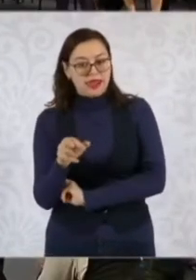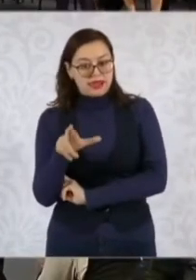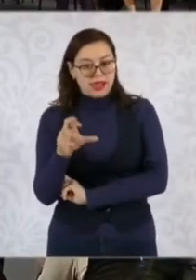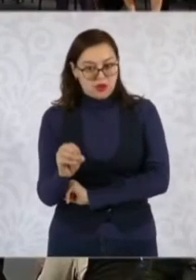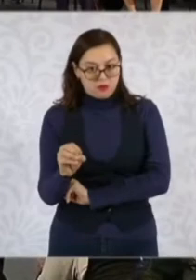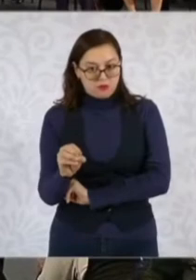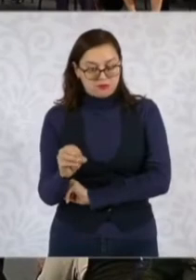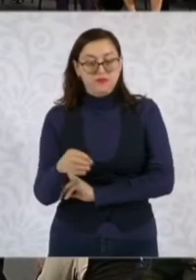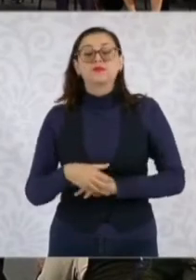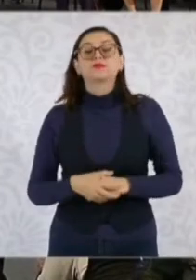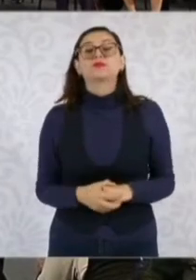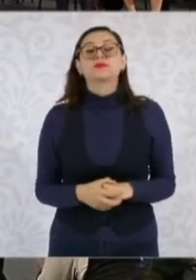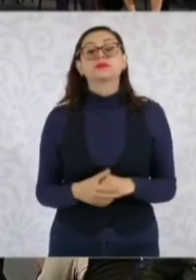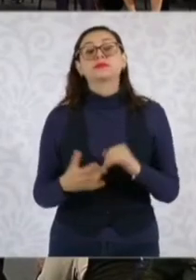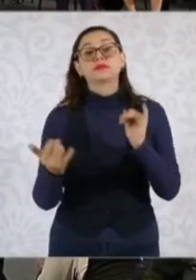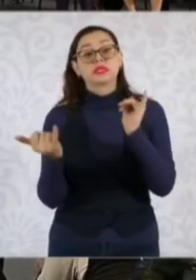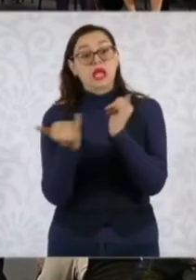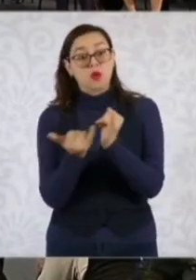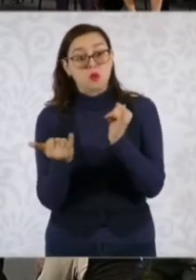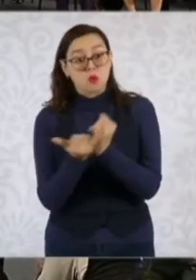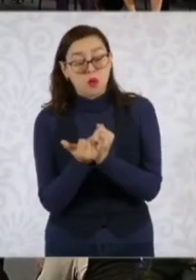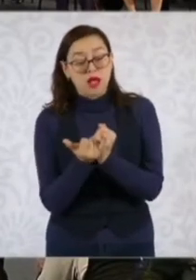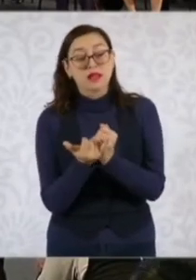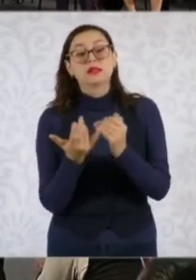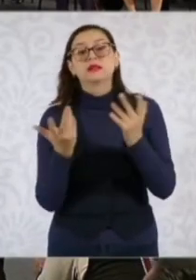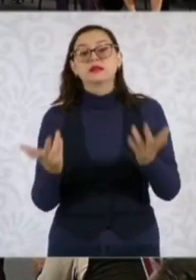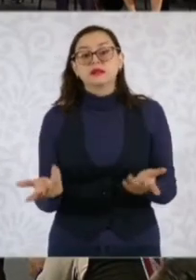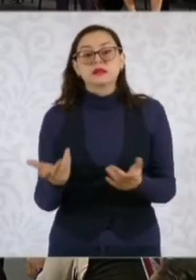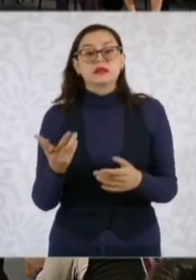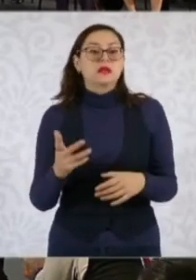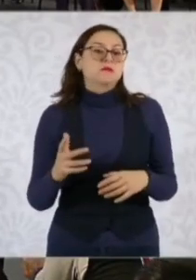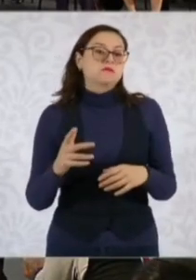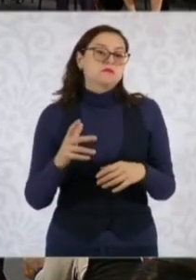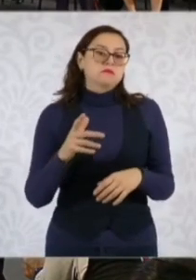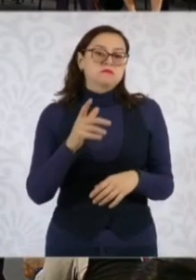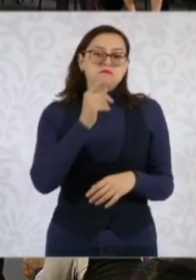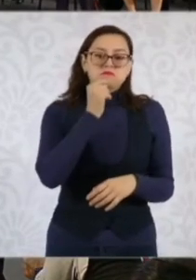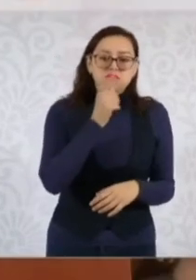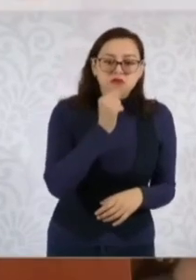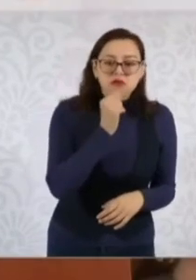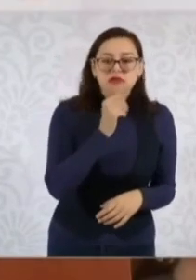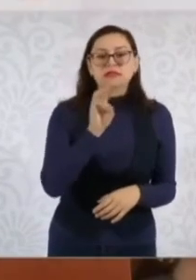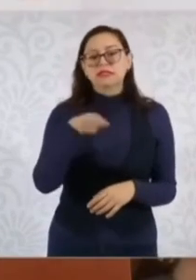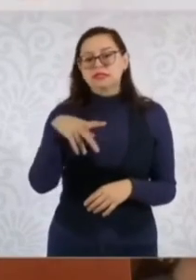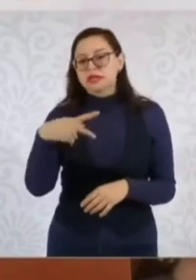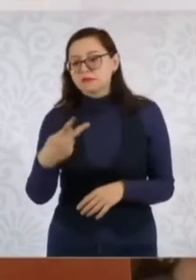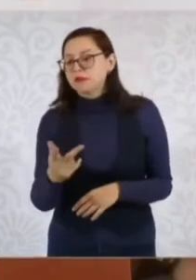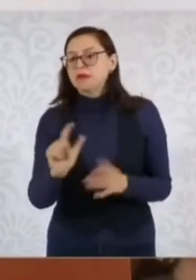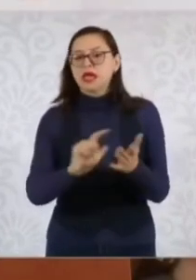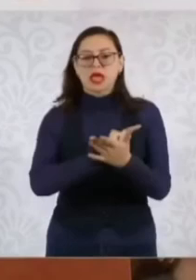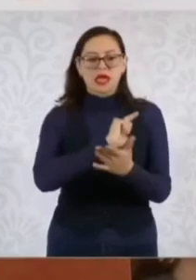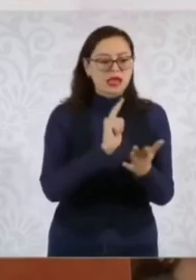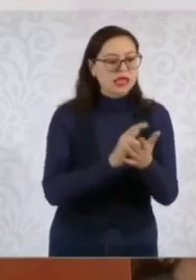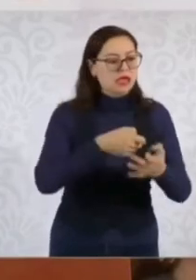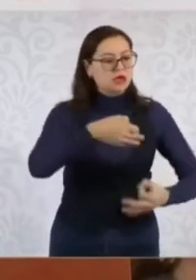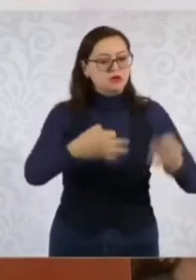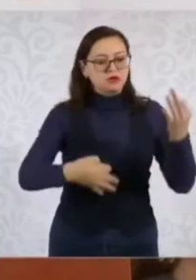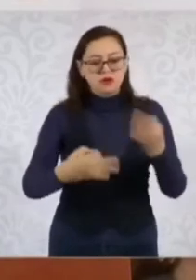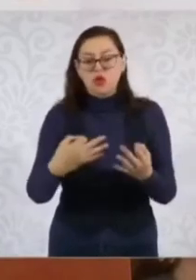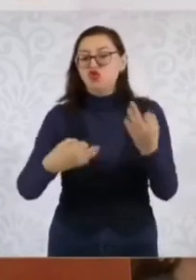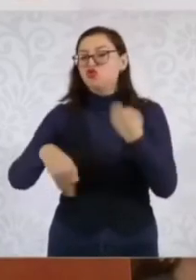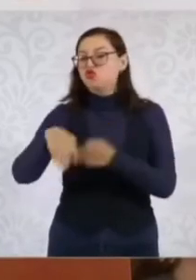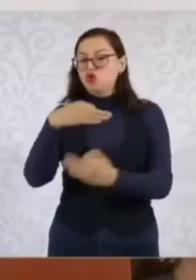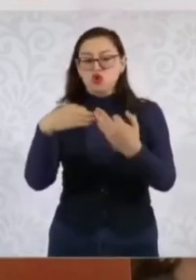Se establece que las instituciones de seguridad pública y procuración de justicia deben ajustar todas sus actuaciones con